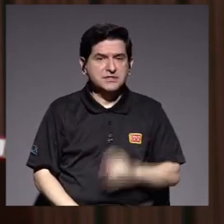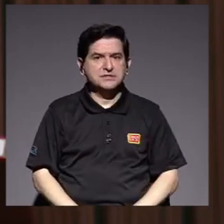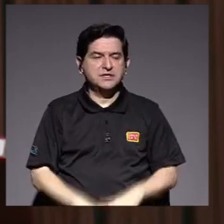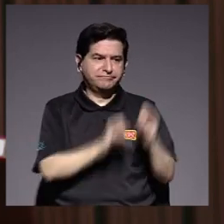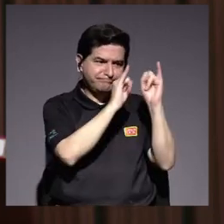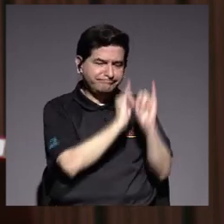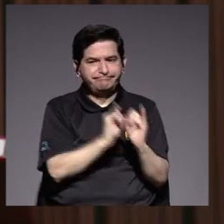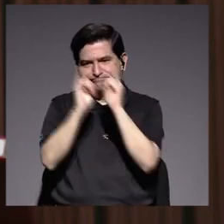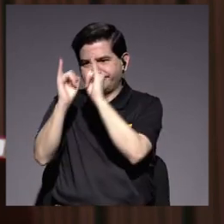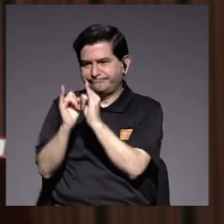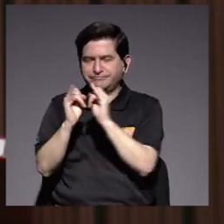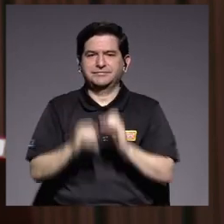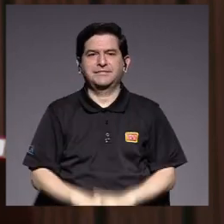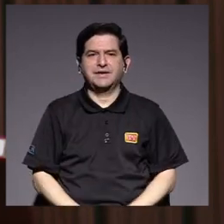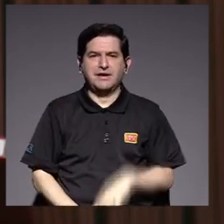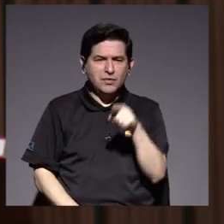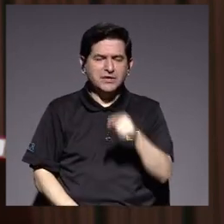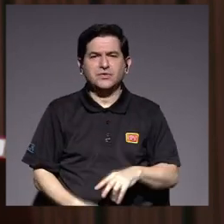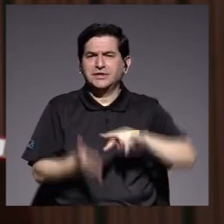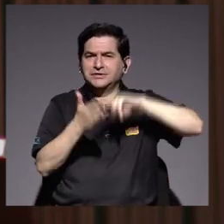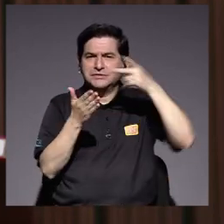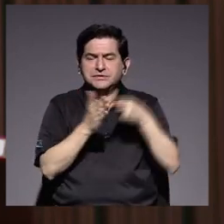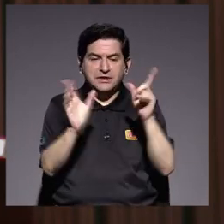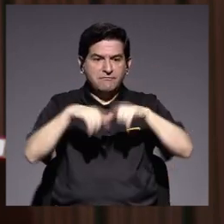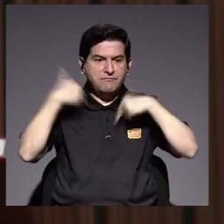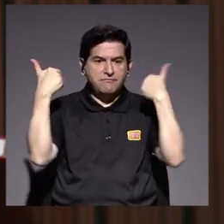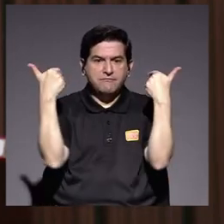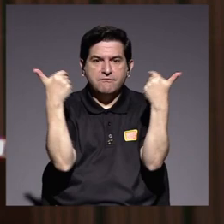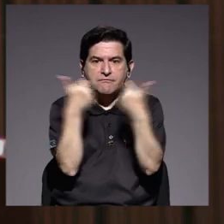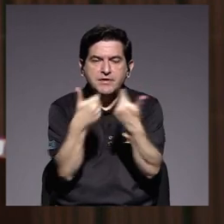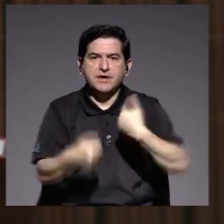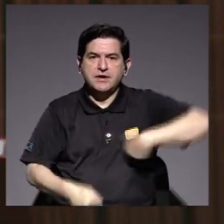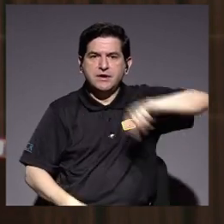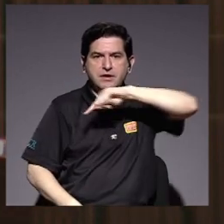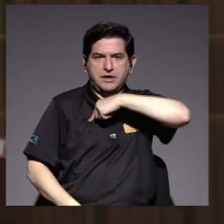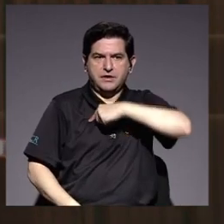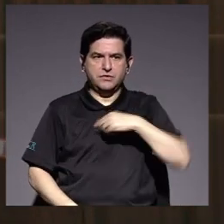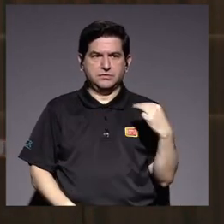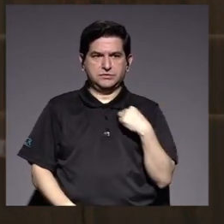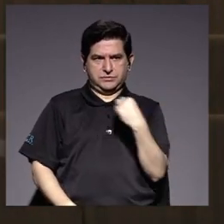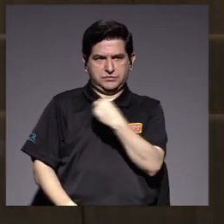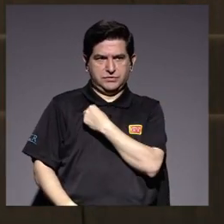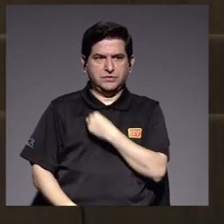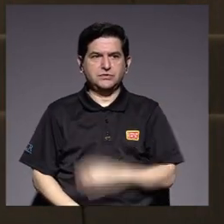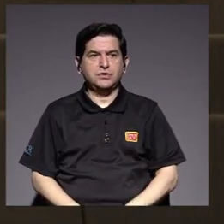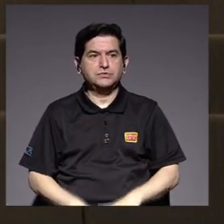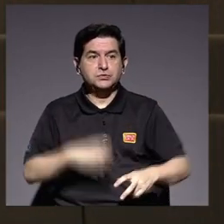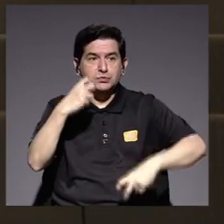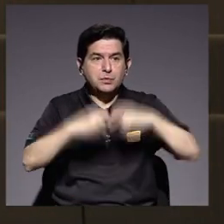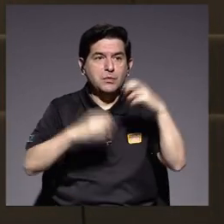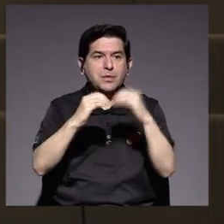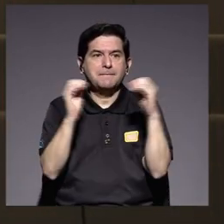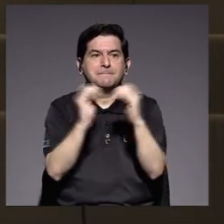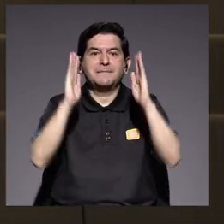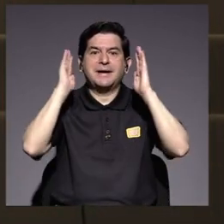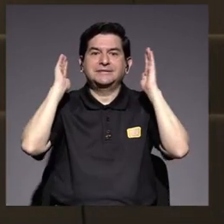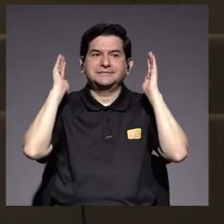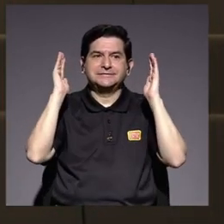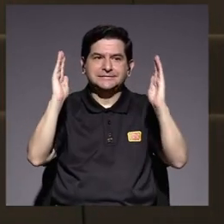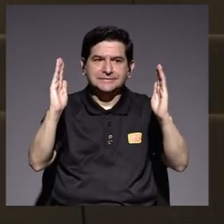individual, cuando ello abarca la colectividad a que pertenecemos, las dificultades son aún mayores.